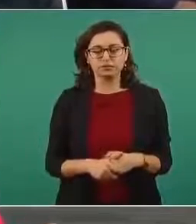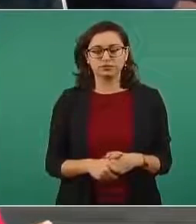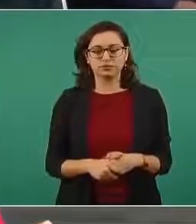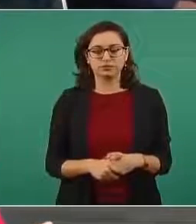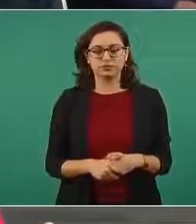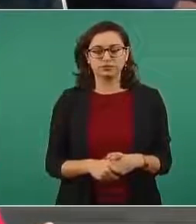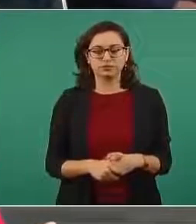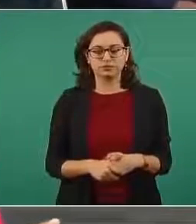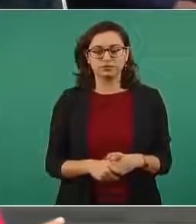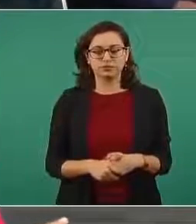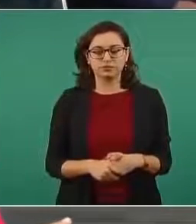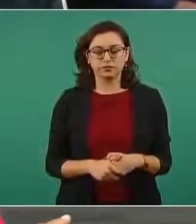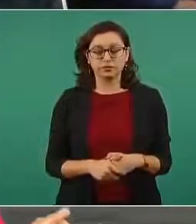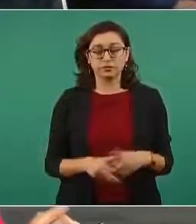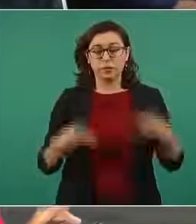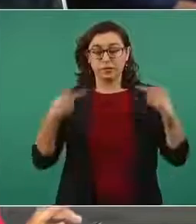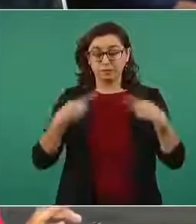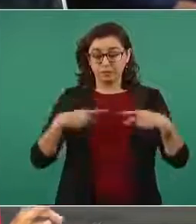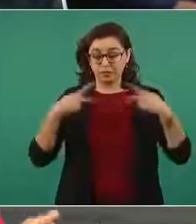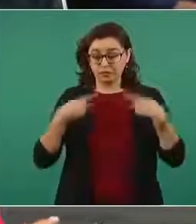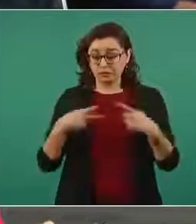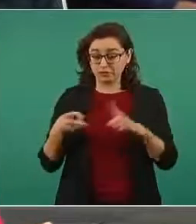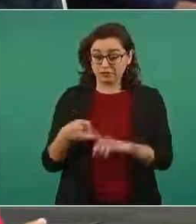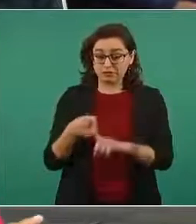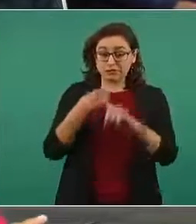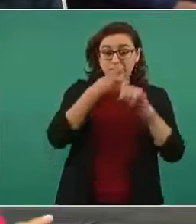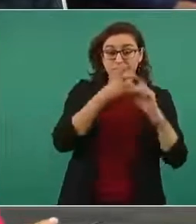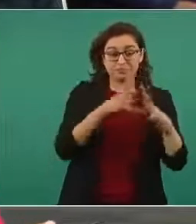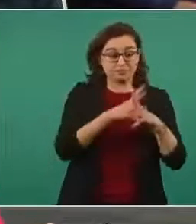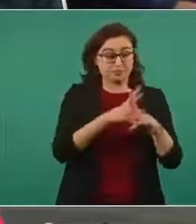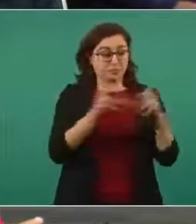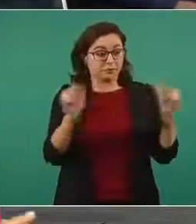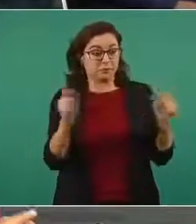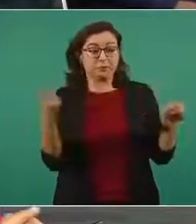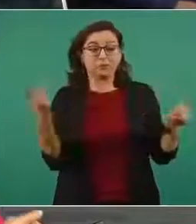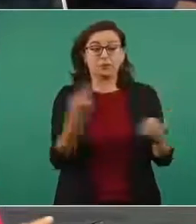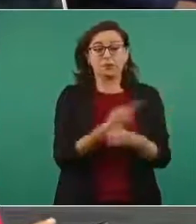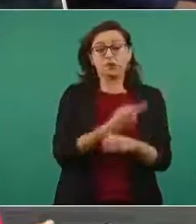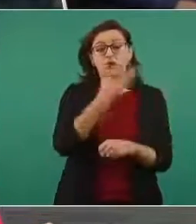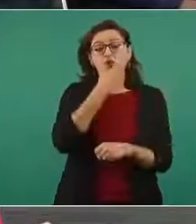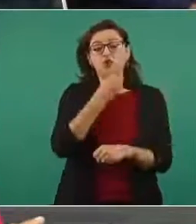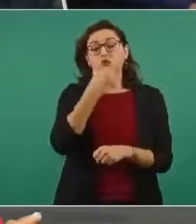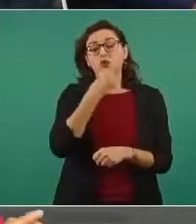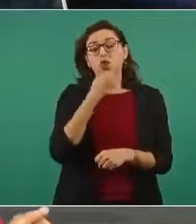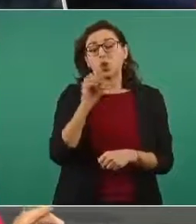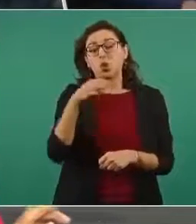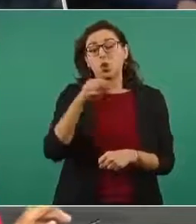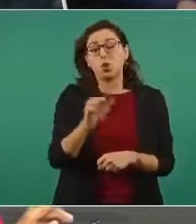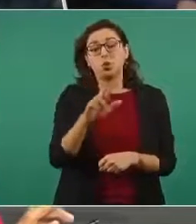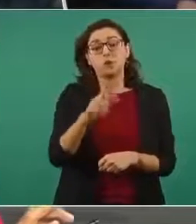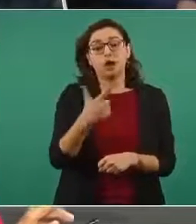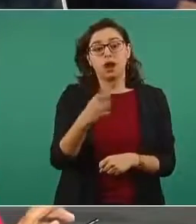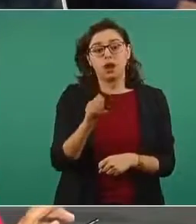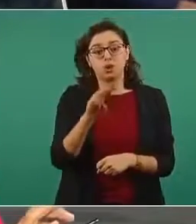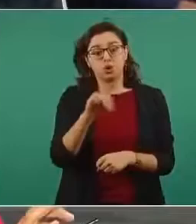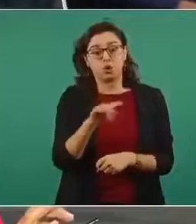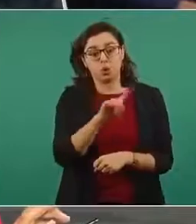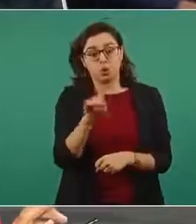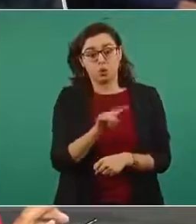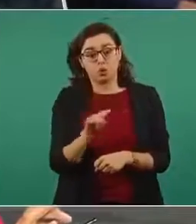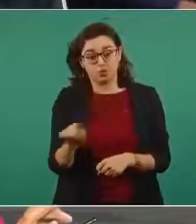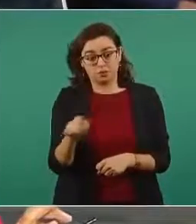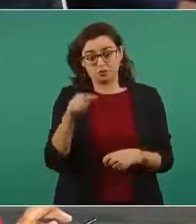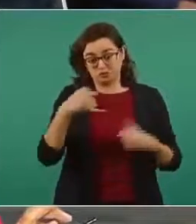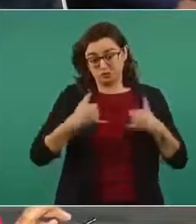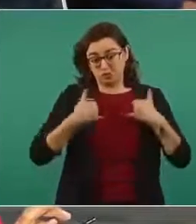ha estado en los últimos 15 días la madre de Omar Gómez Sánchez se llama es un joven de 22